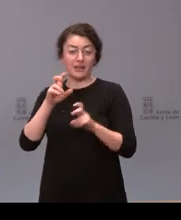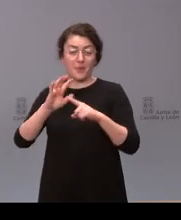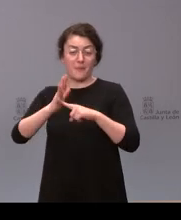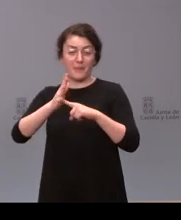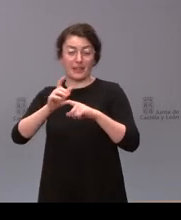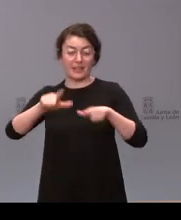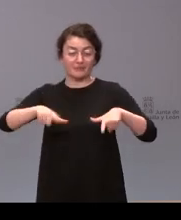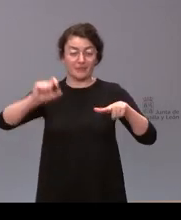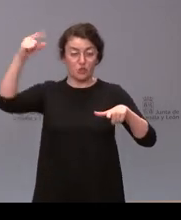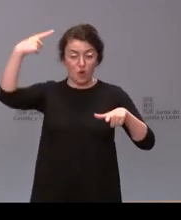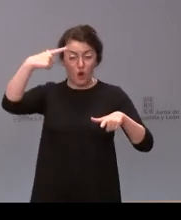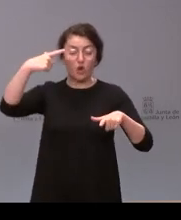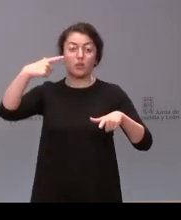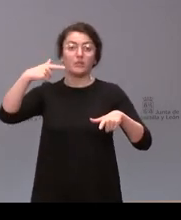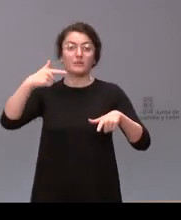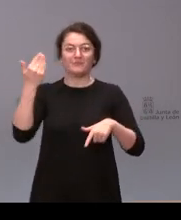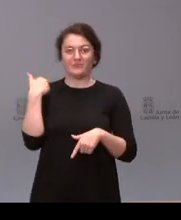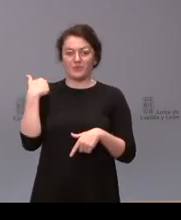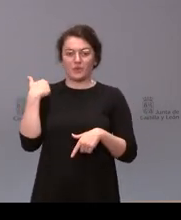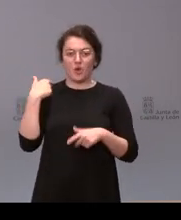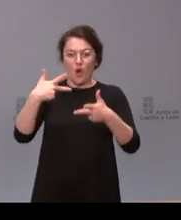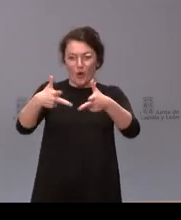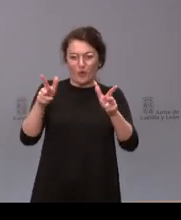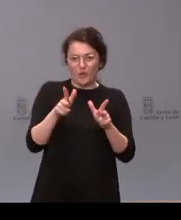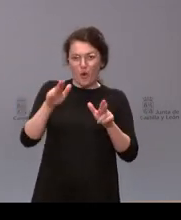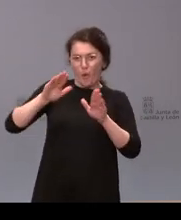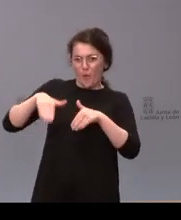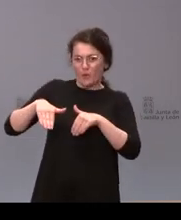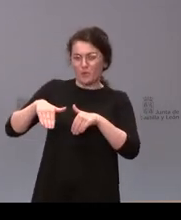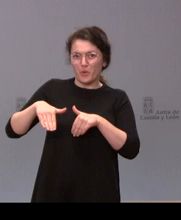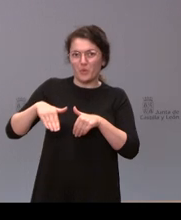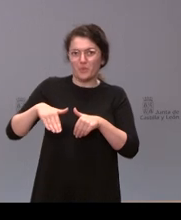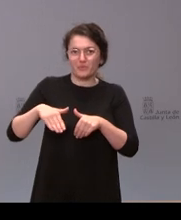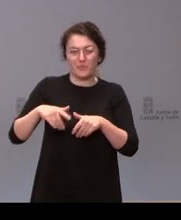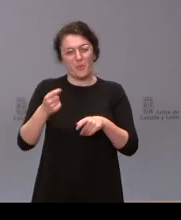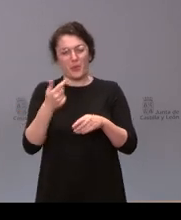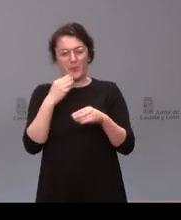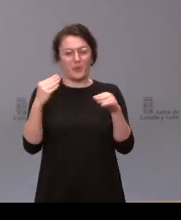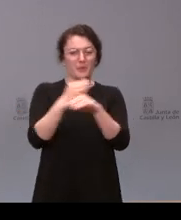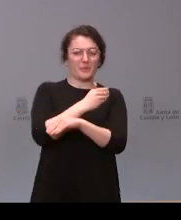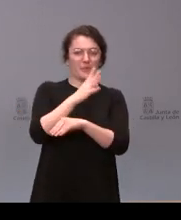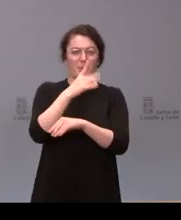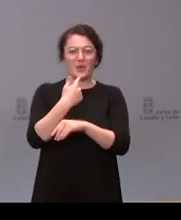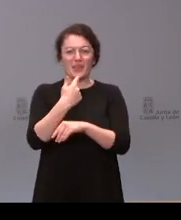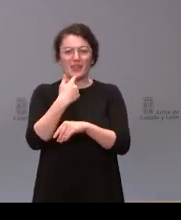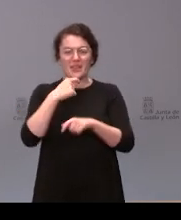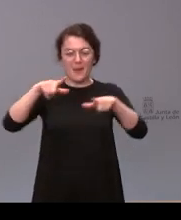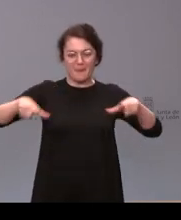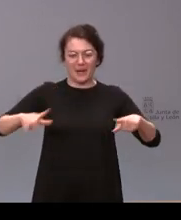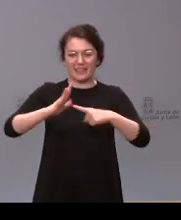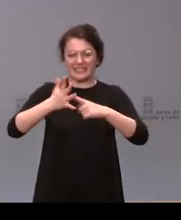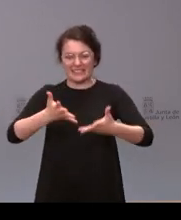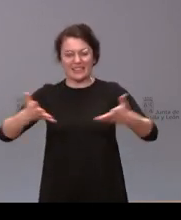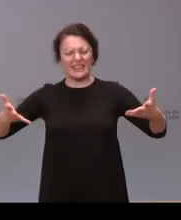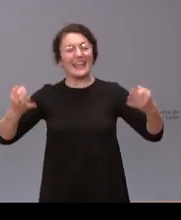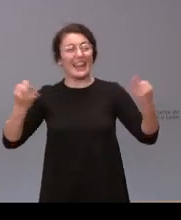consejo de gobierno en el que participé en la rueda de prensa posterior al consejo de gobierno tuvimos un pequeño desacuerdo en lo que era un macro parque de renovables pero